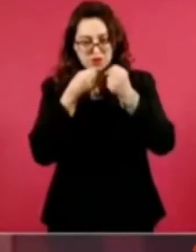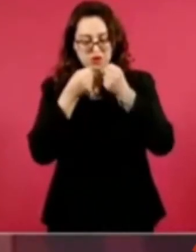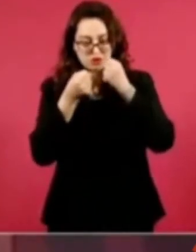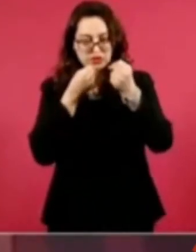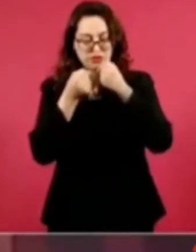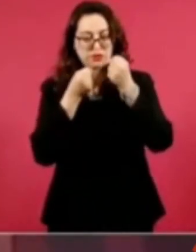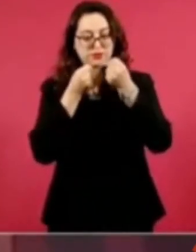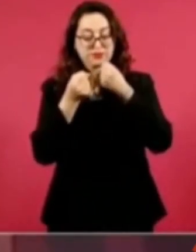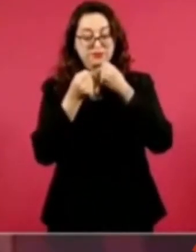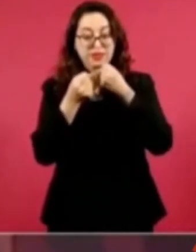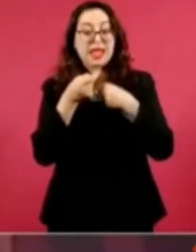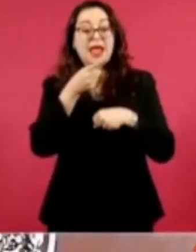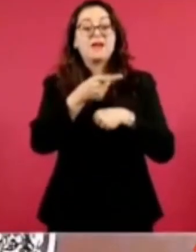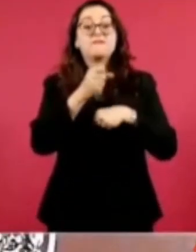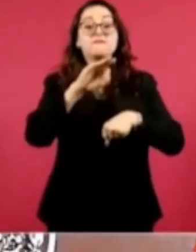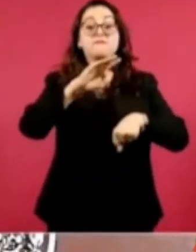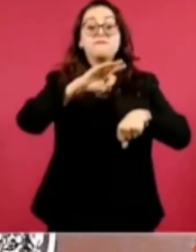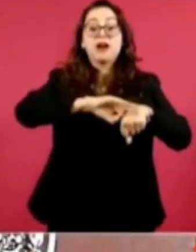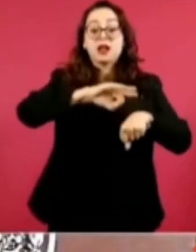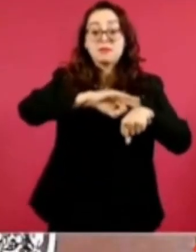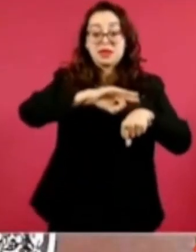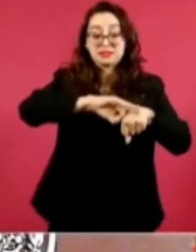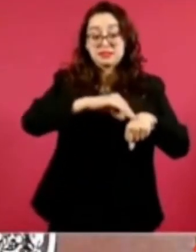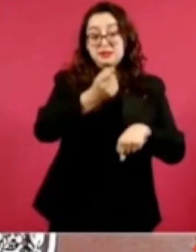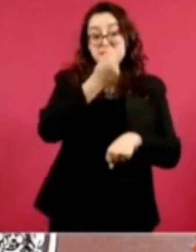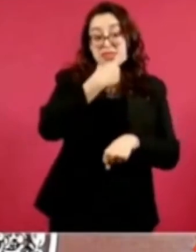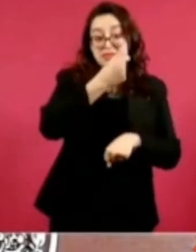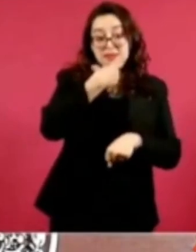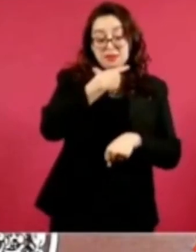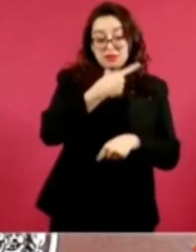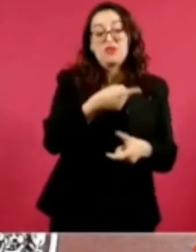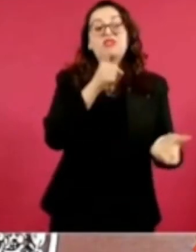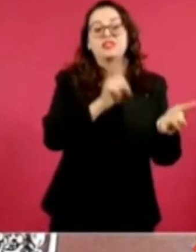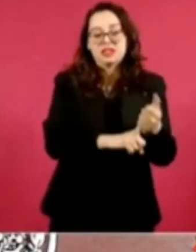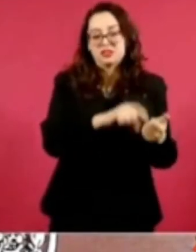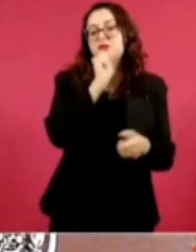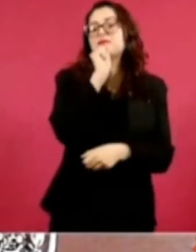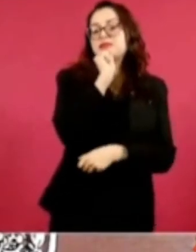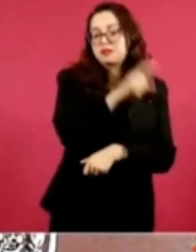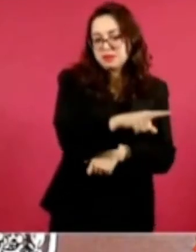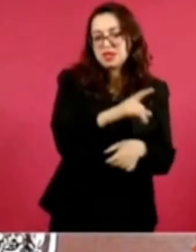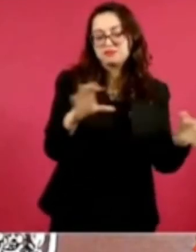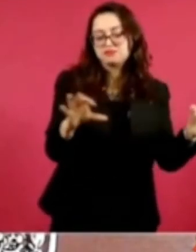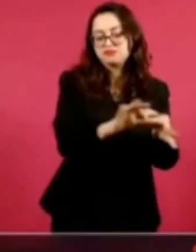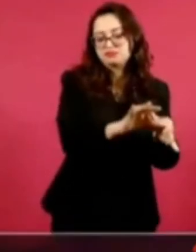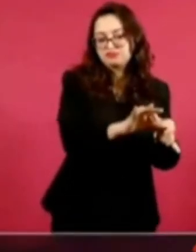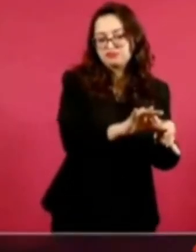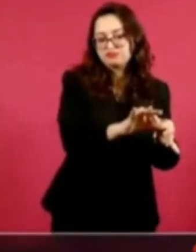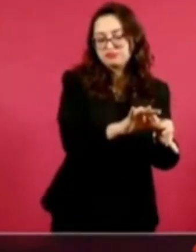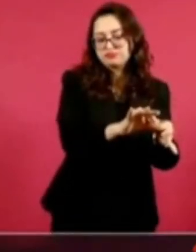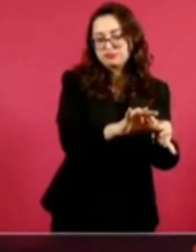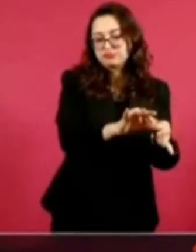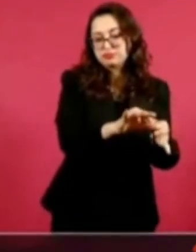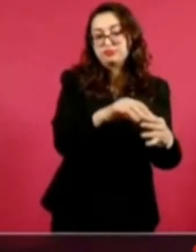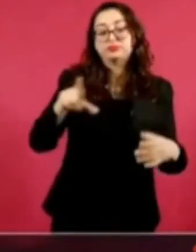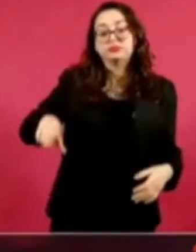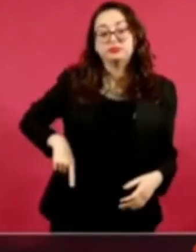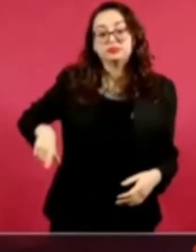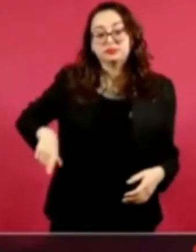medicina al gobierno a precios